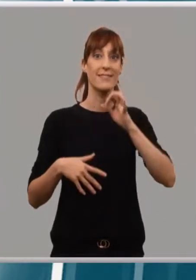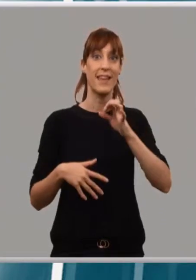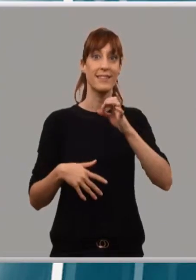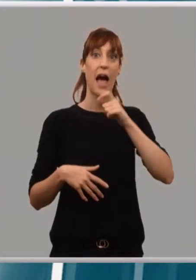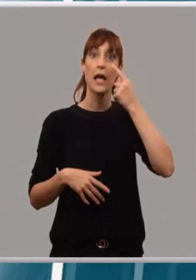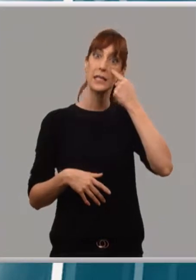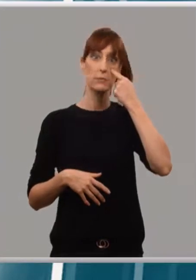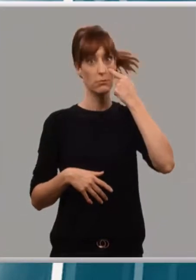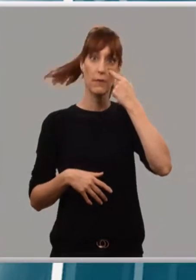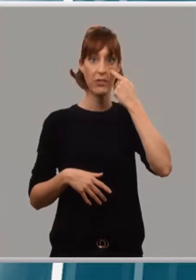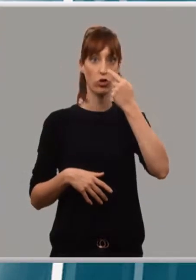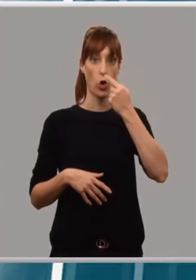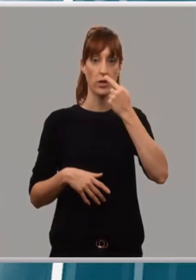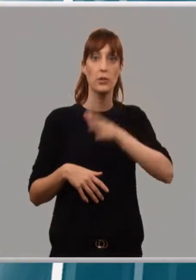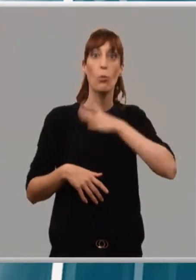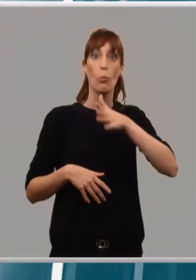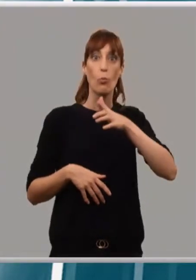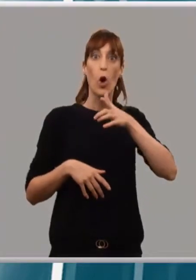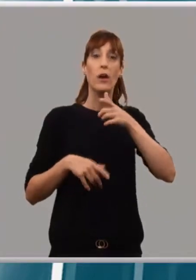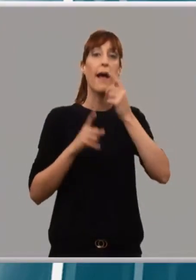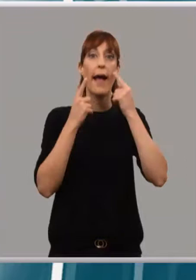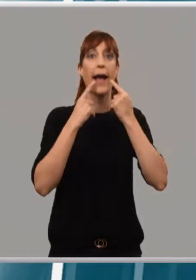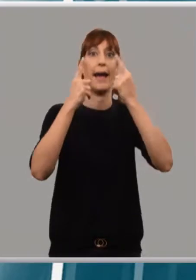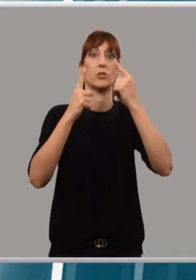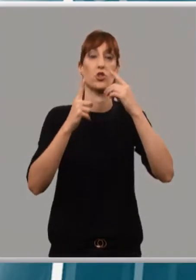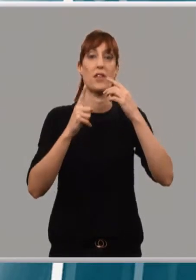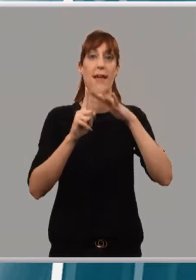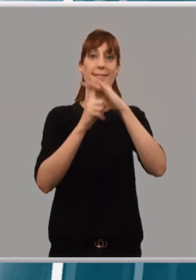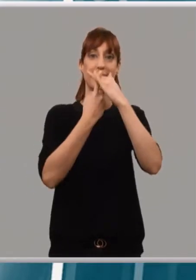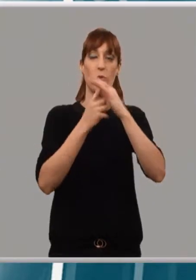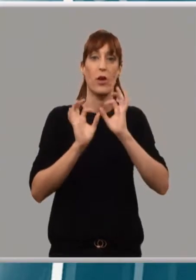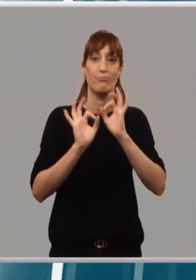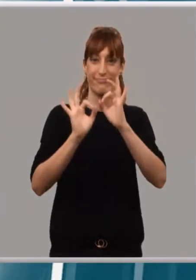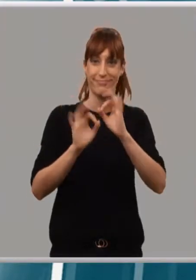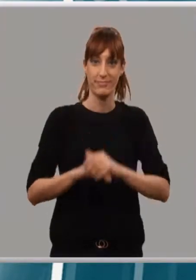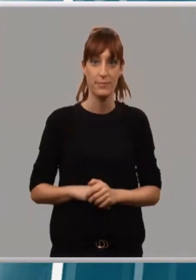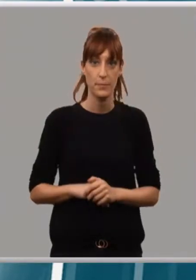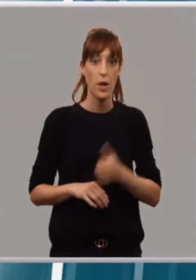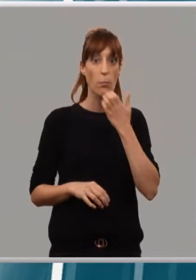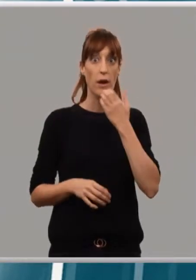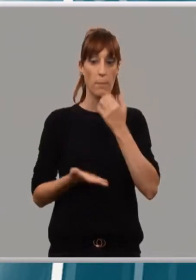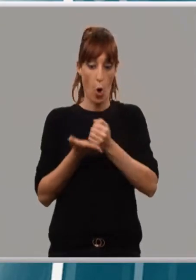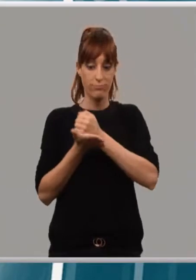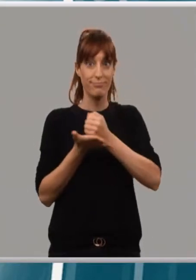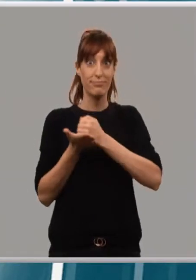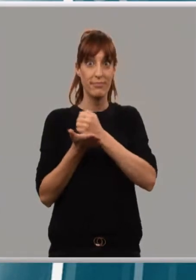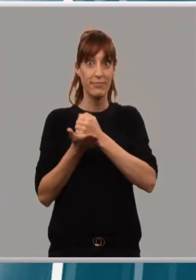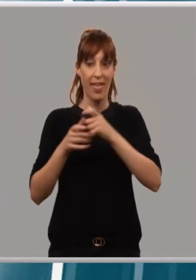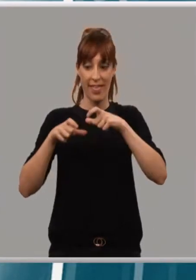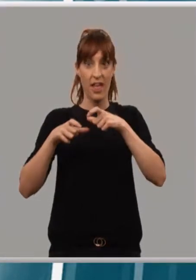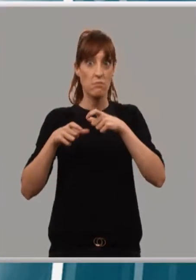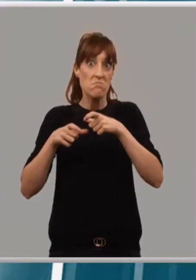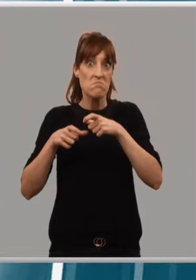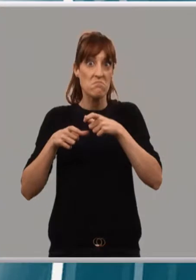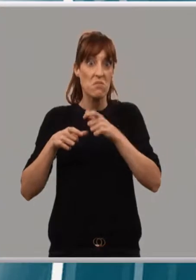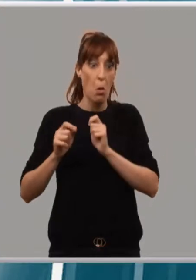ante casos como este. Por poner un ejemplo, una falsificación de recetas que era un medicamento que luego lo utilizaban, era una